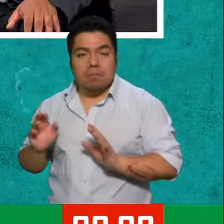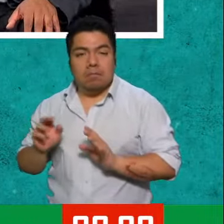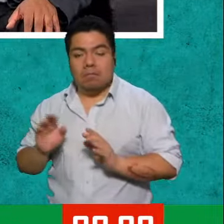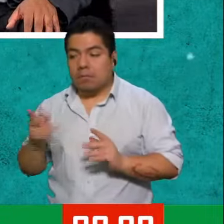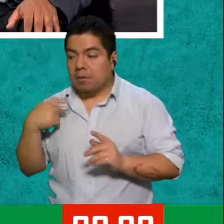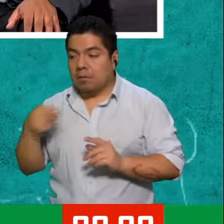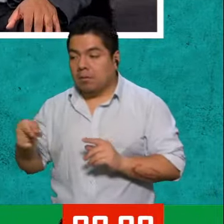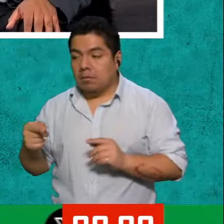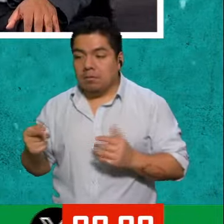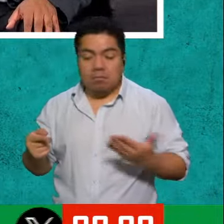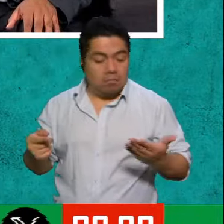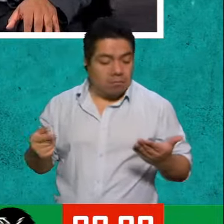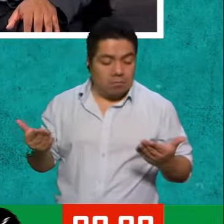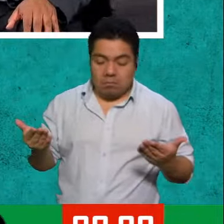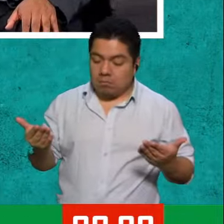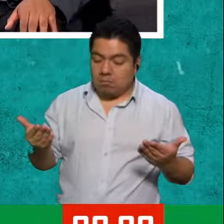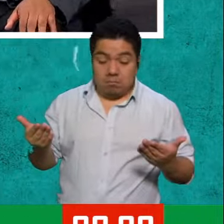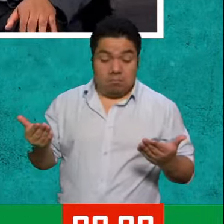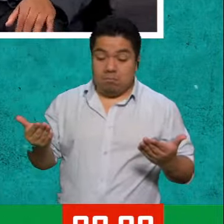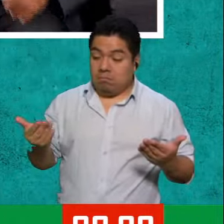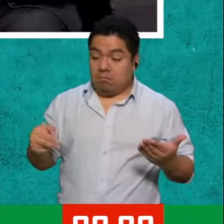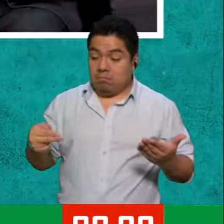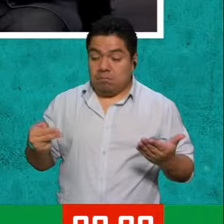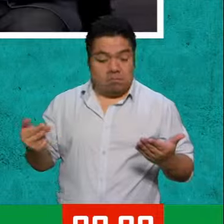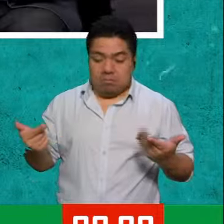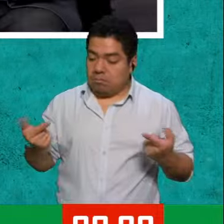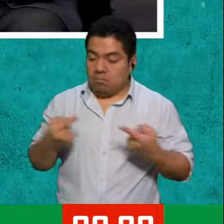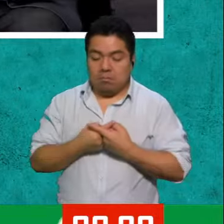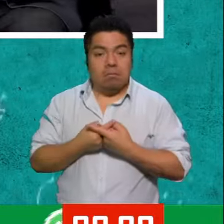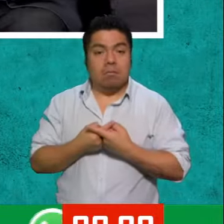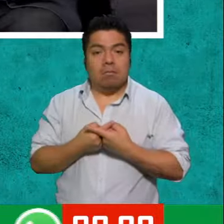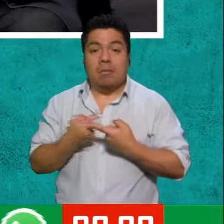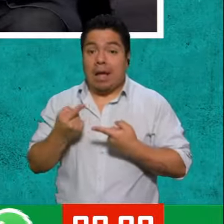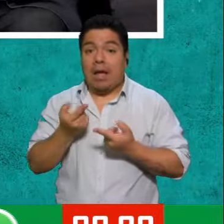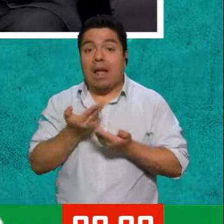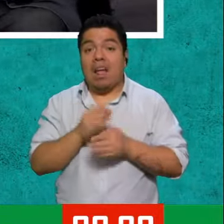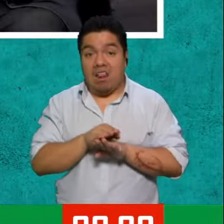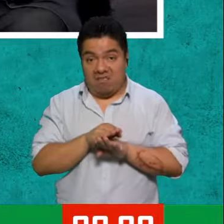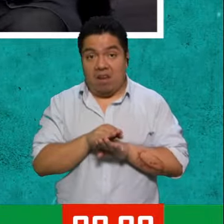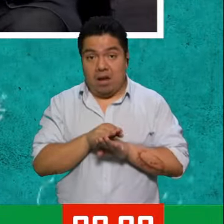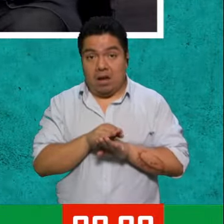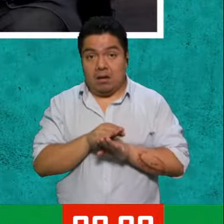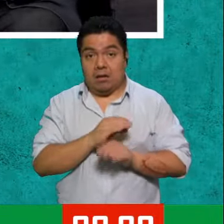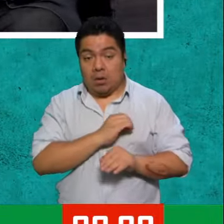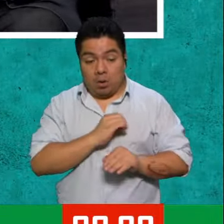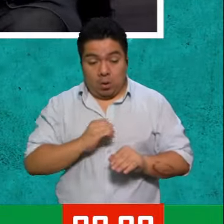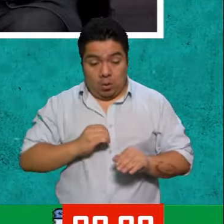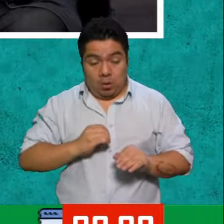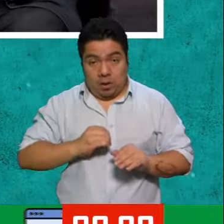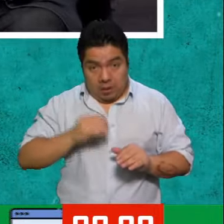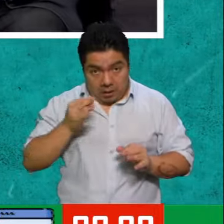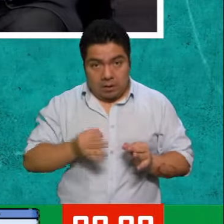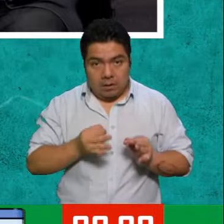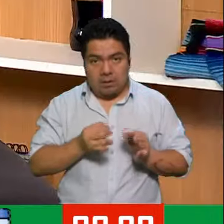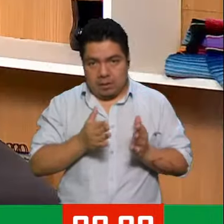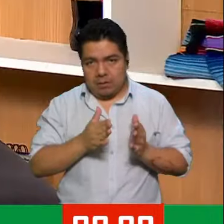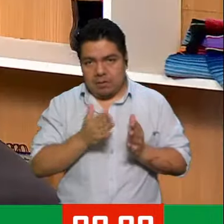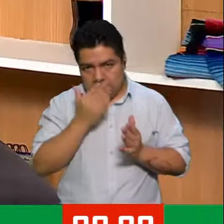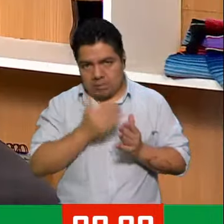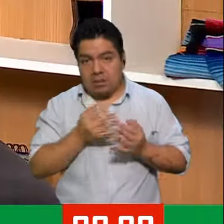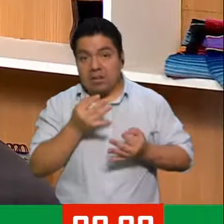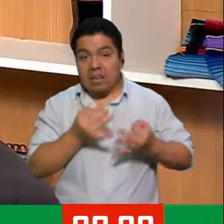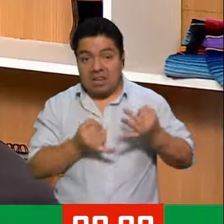Si no coinciden esos nombres, ¿qué pasa? El banco, por obligación, tiene que entregarle con la orden de la sentencia del